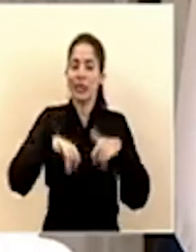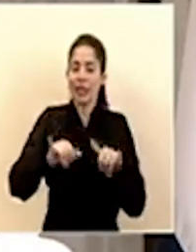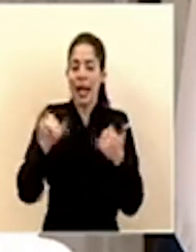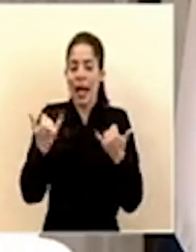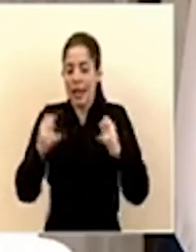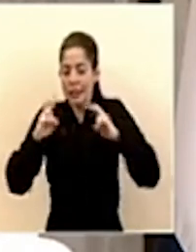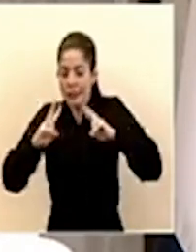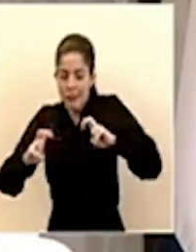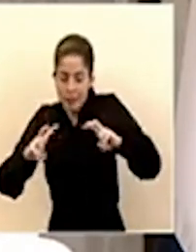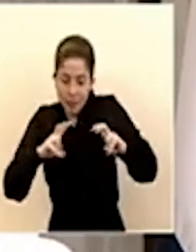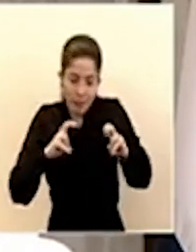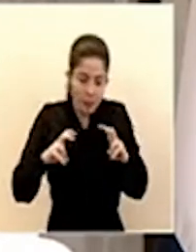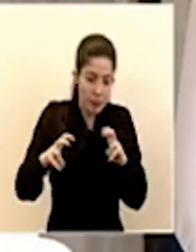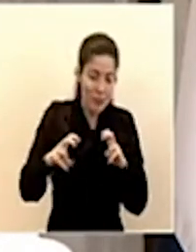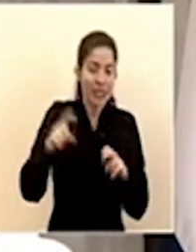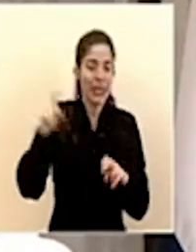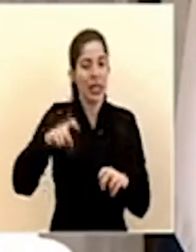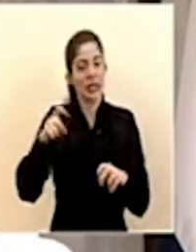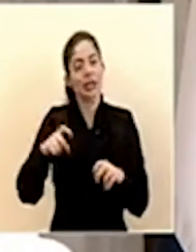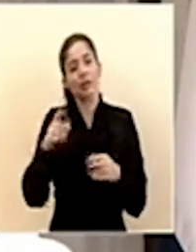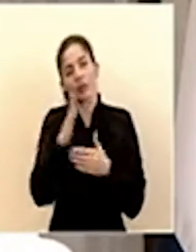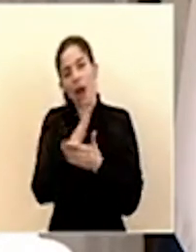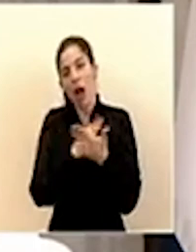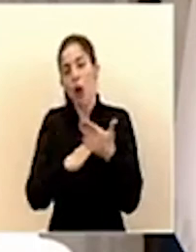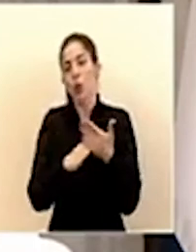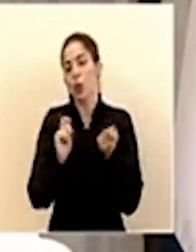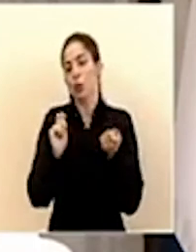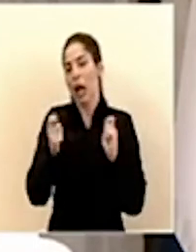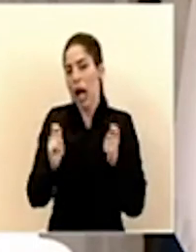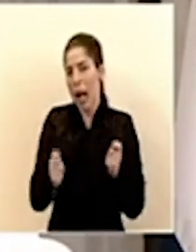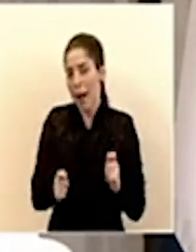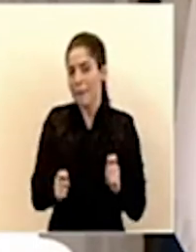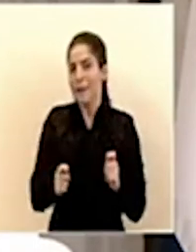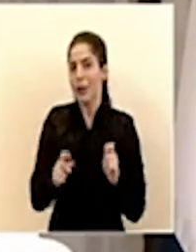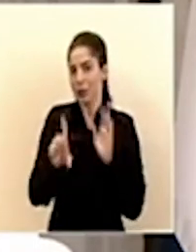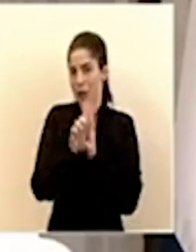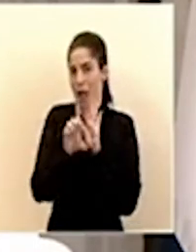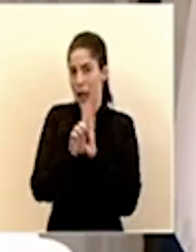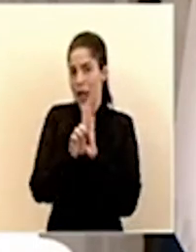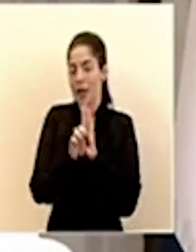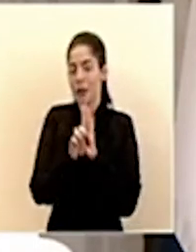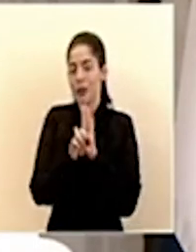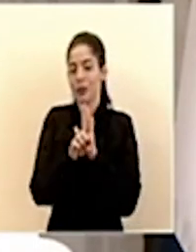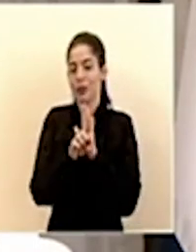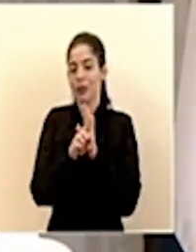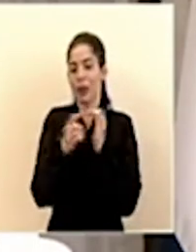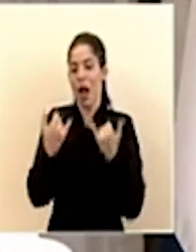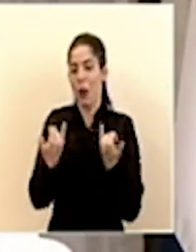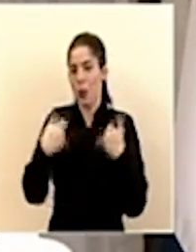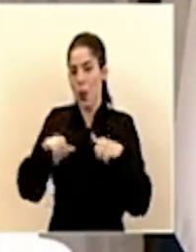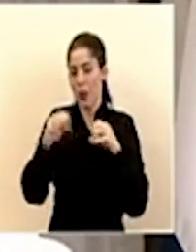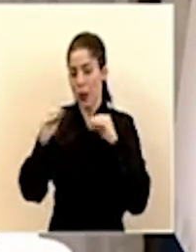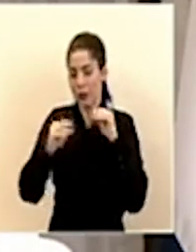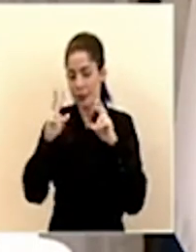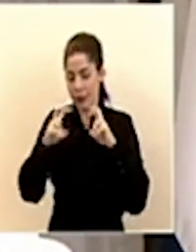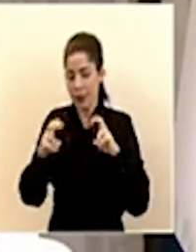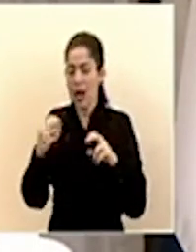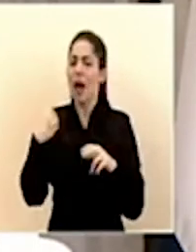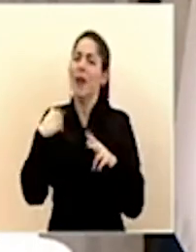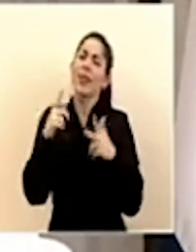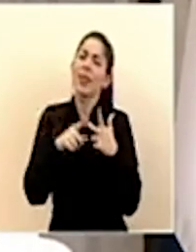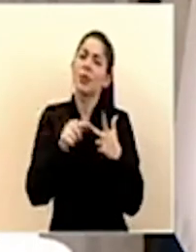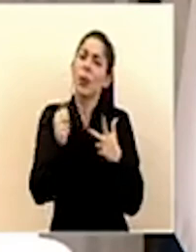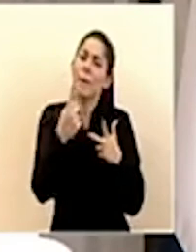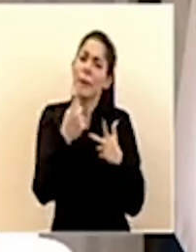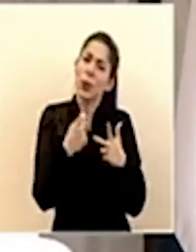valoraciones se requieren algunas modificaciones legales que se están valorando habían tres cuál era la tercera